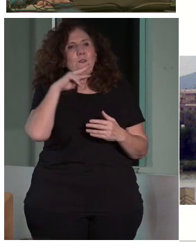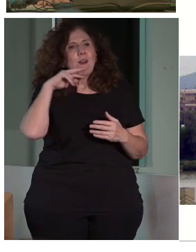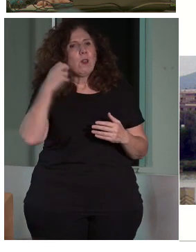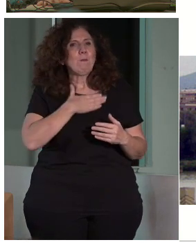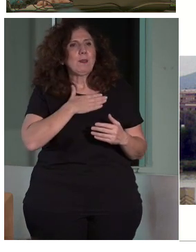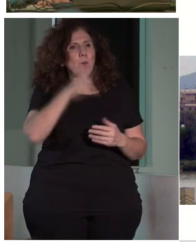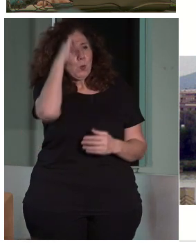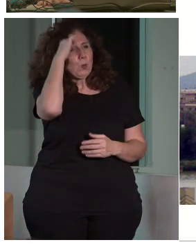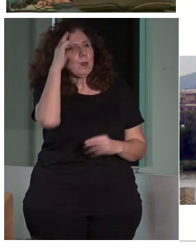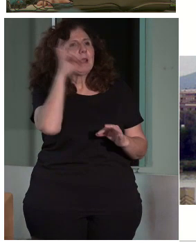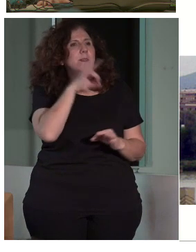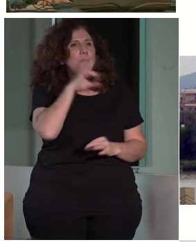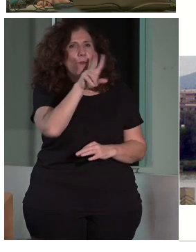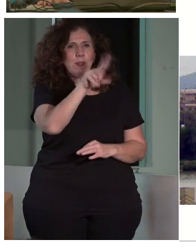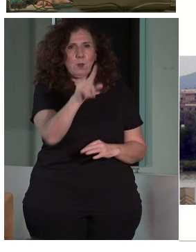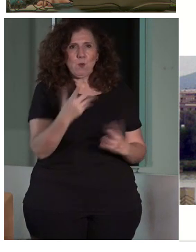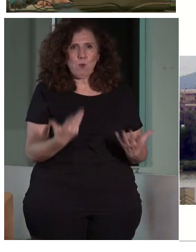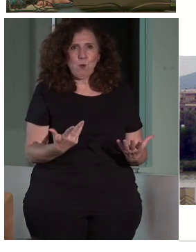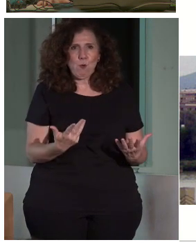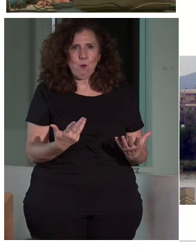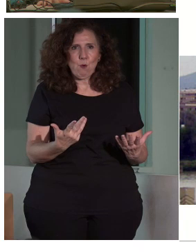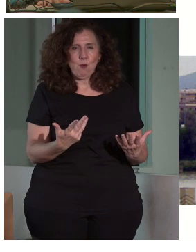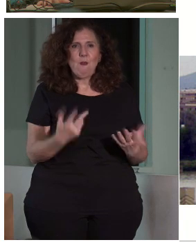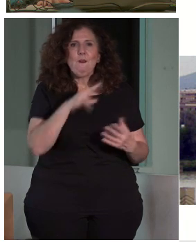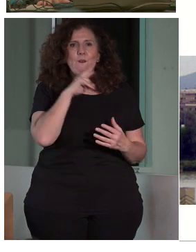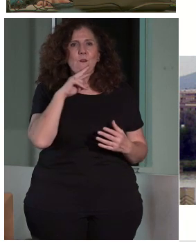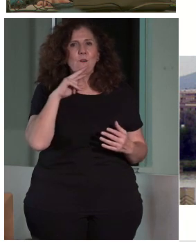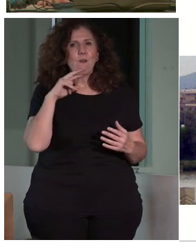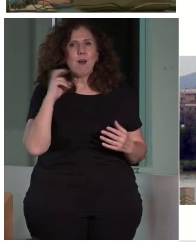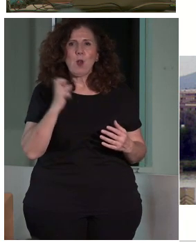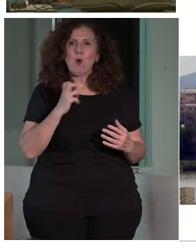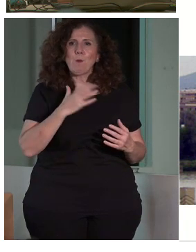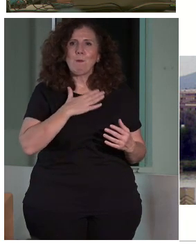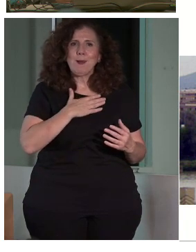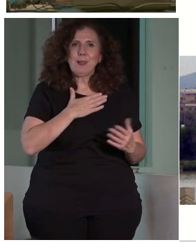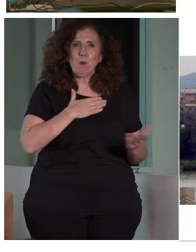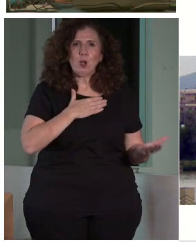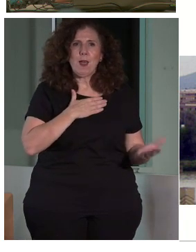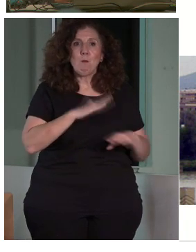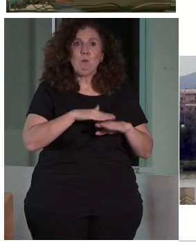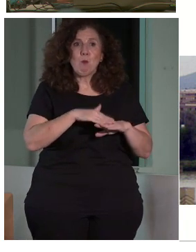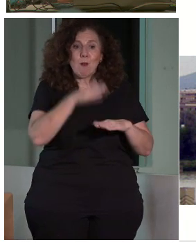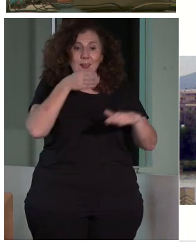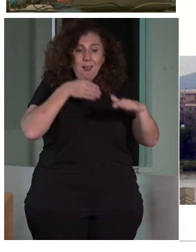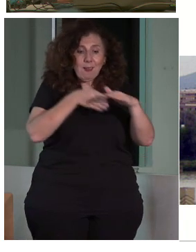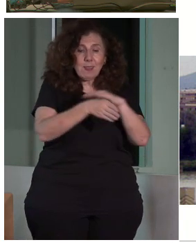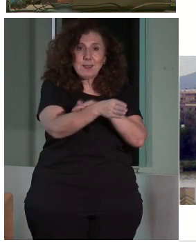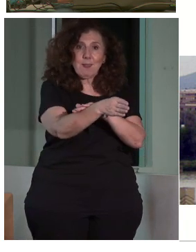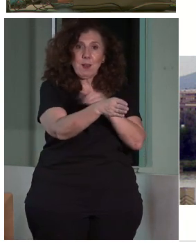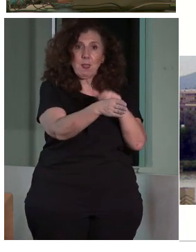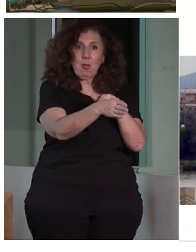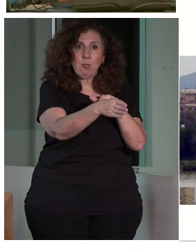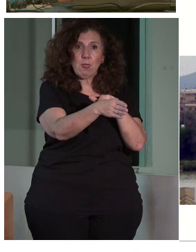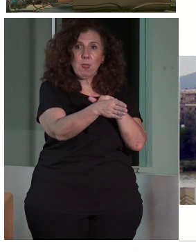el siglo XXI. Es un nuevo valor patrimonial, porque a través de la accesibilidad podemos